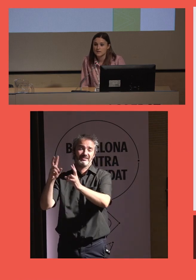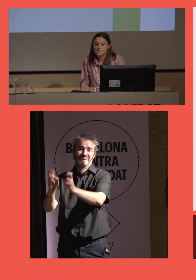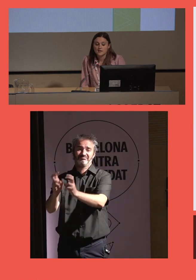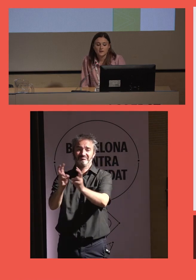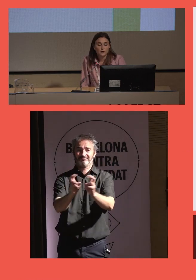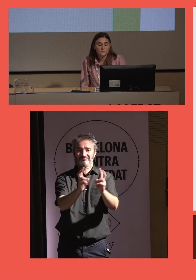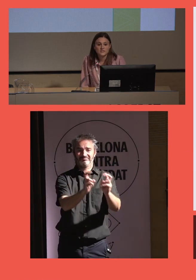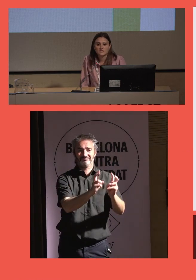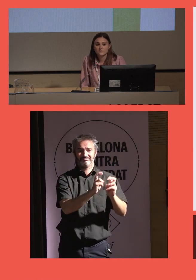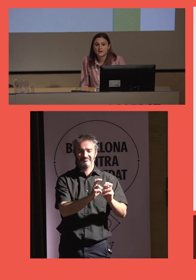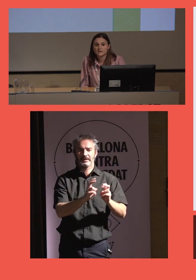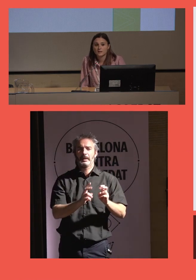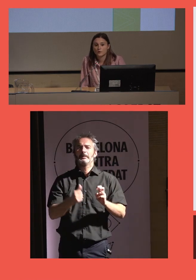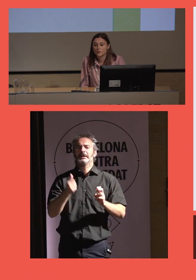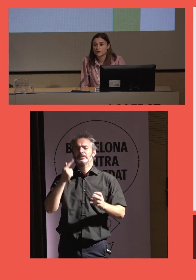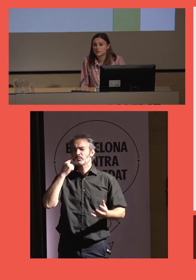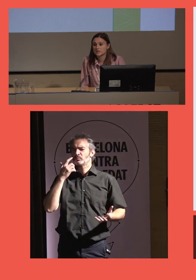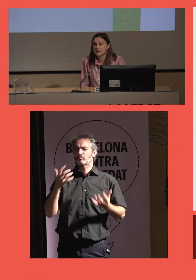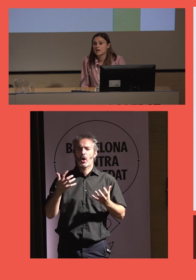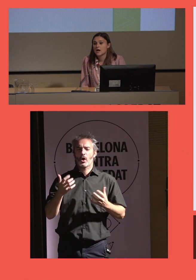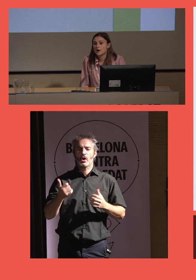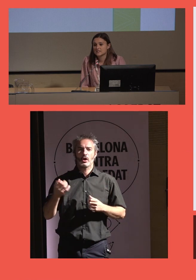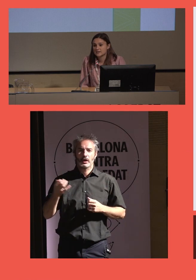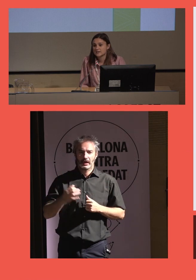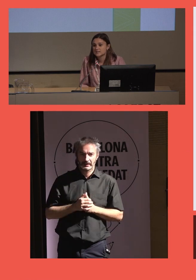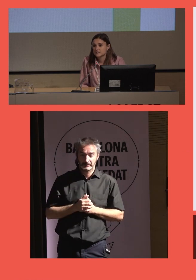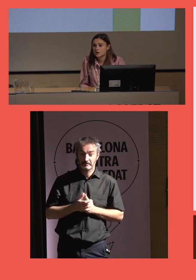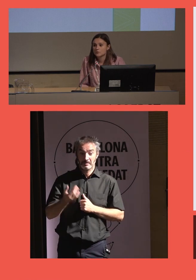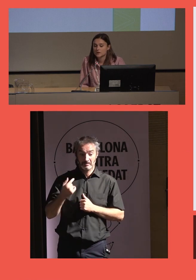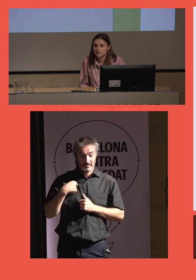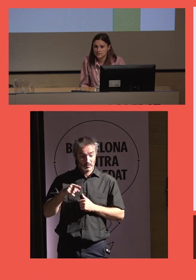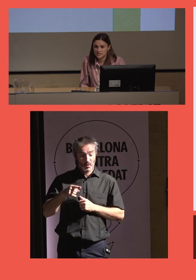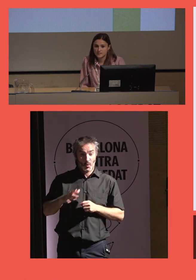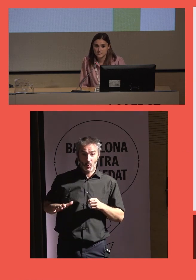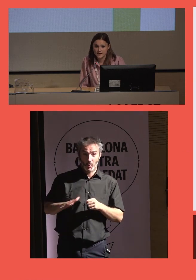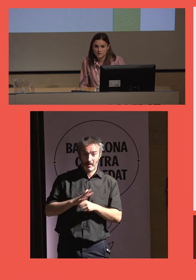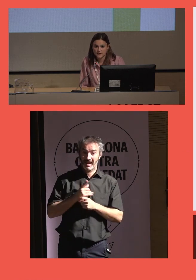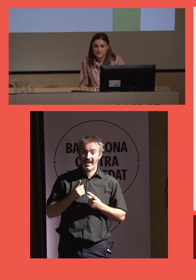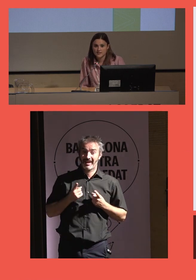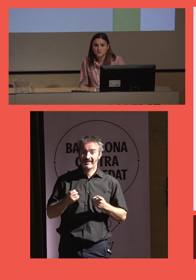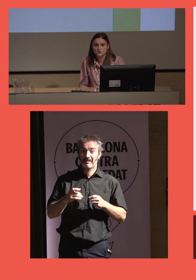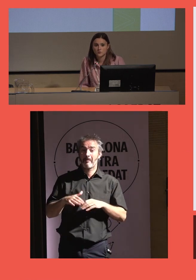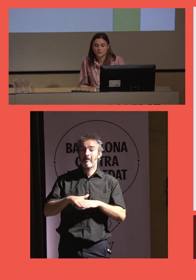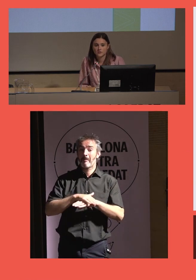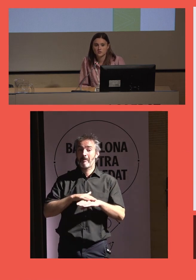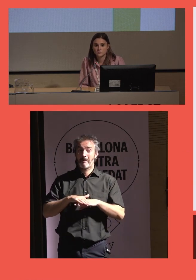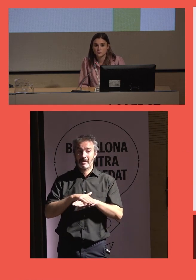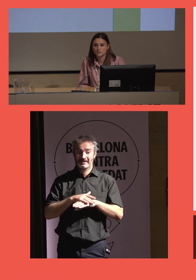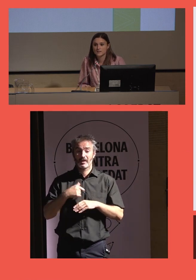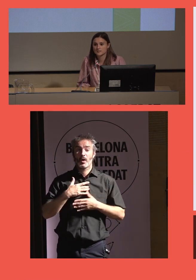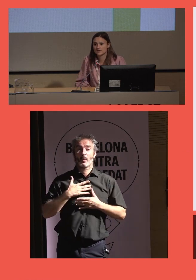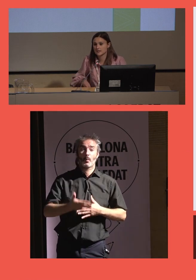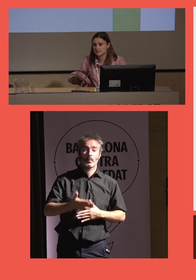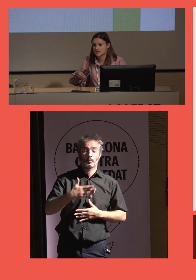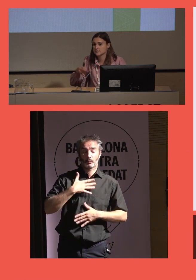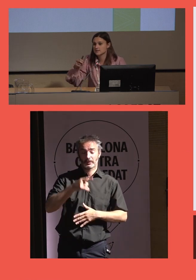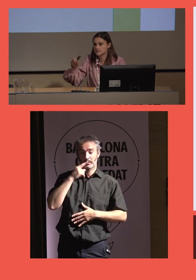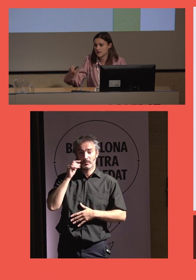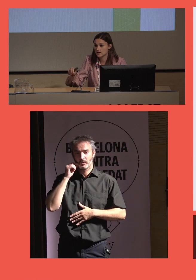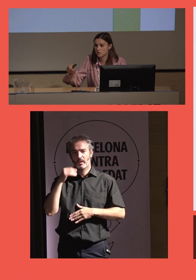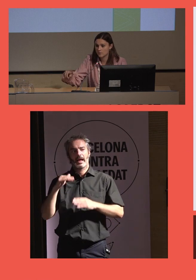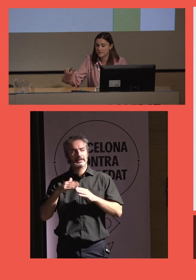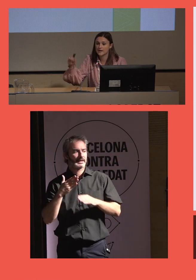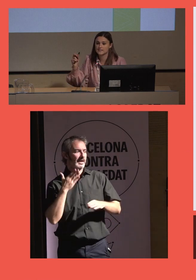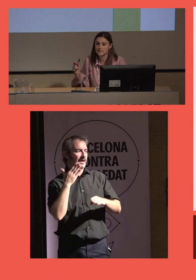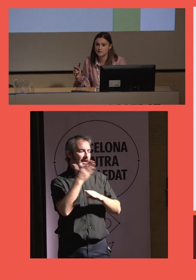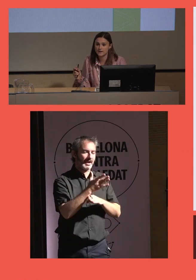casas. ¿Qué fue lo más significativo? Bueno, pues que a pesar de que se estaban cubriendo esas necesidades básicas, los voluntarios y las voluntarias iban a las casas,